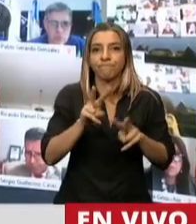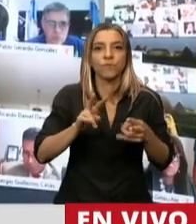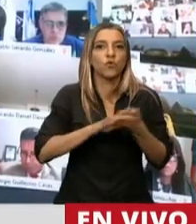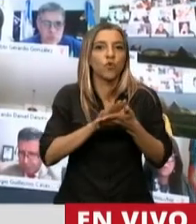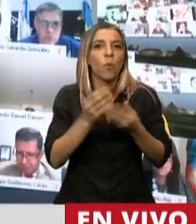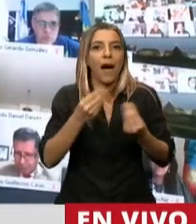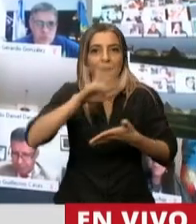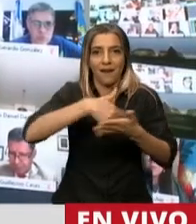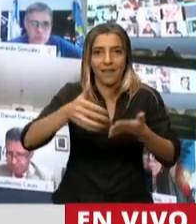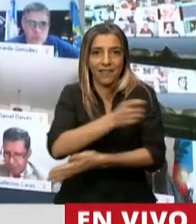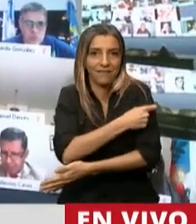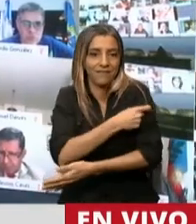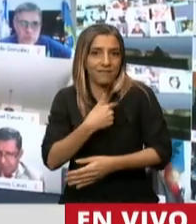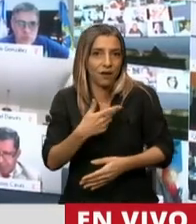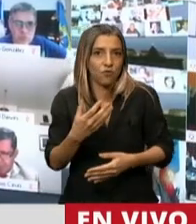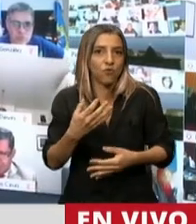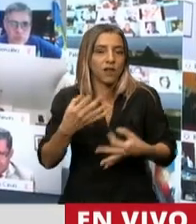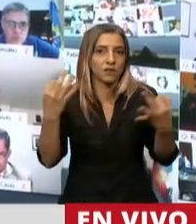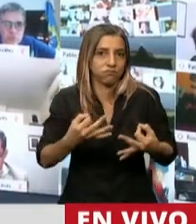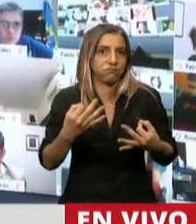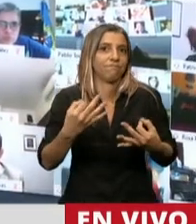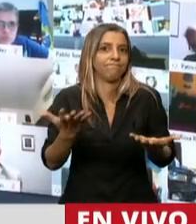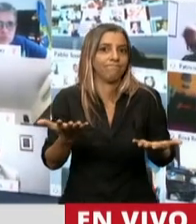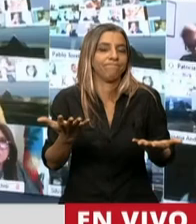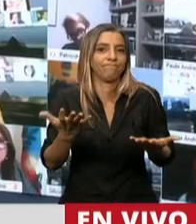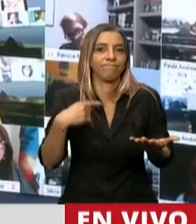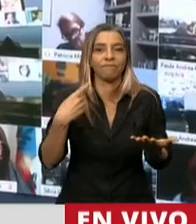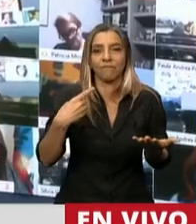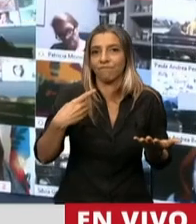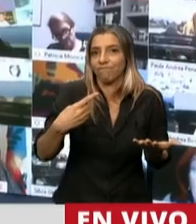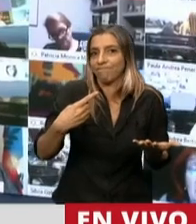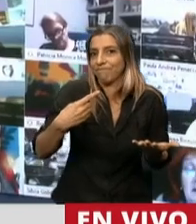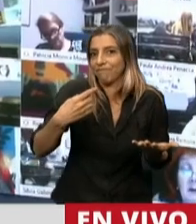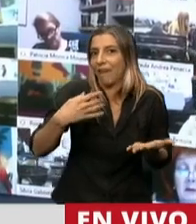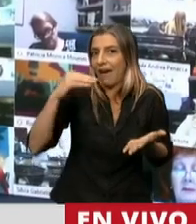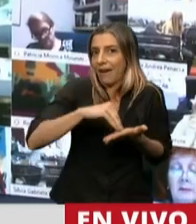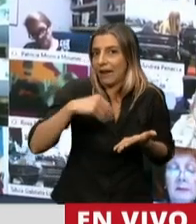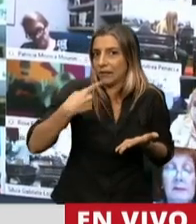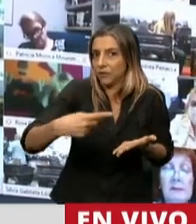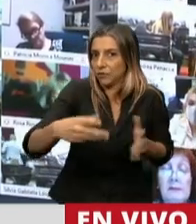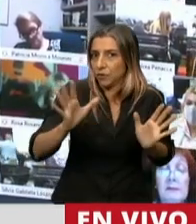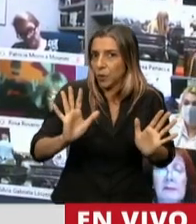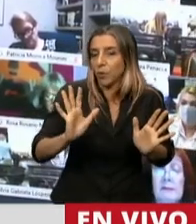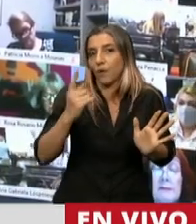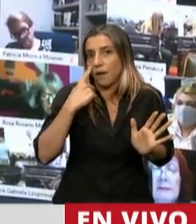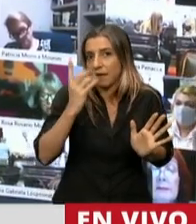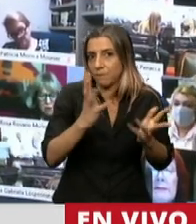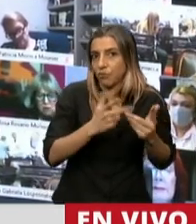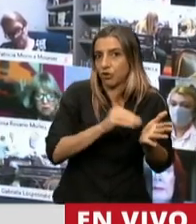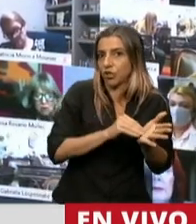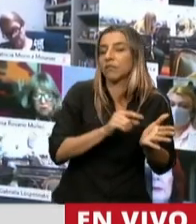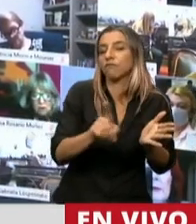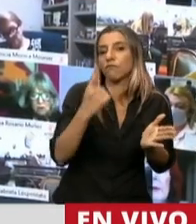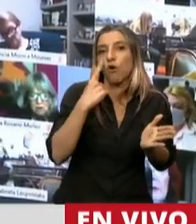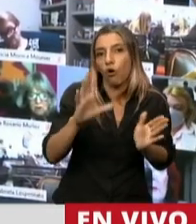agregar este tema en el proyecto de ley. No estamos por votar una ley más, quiero